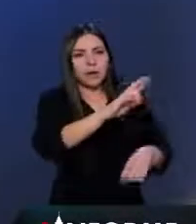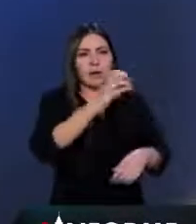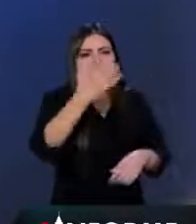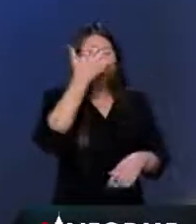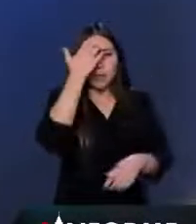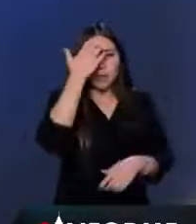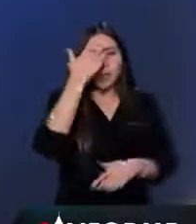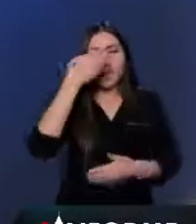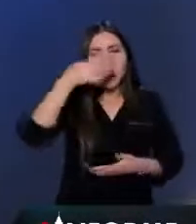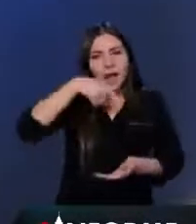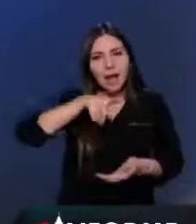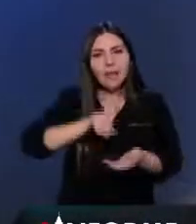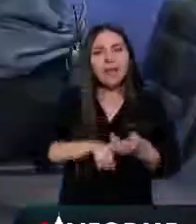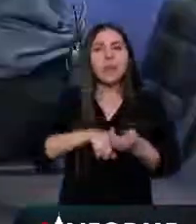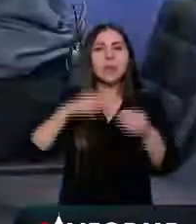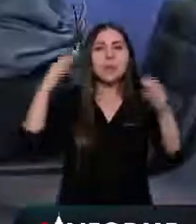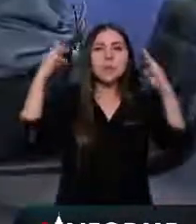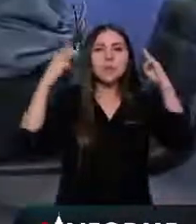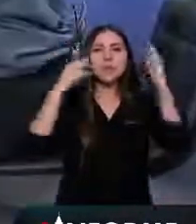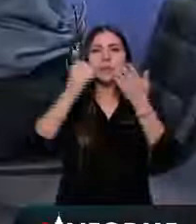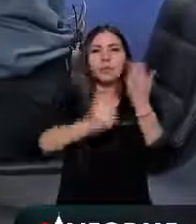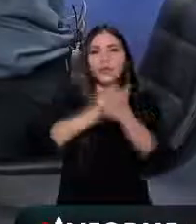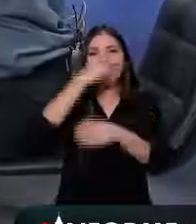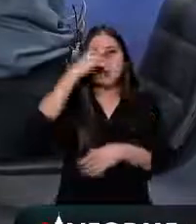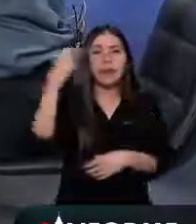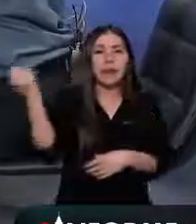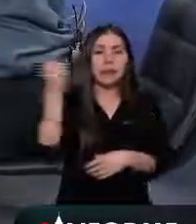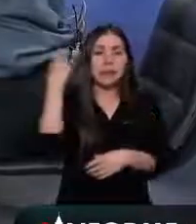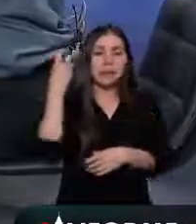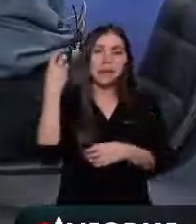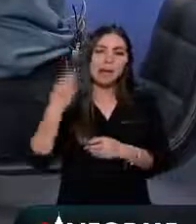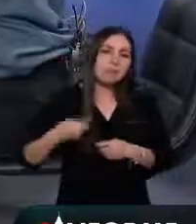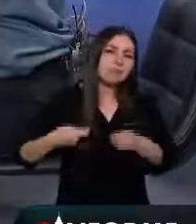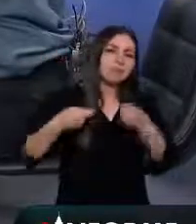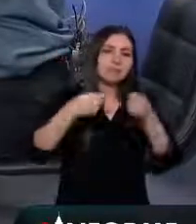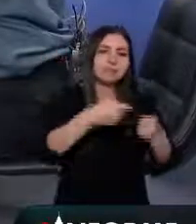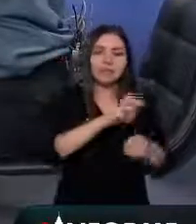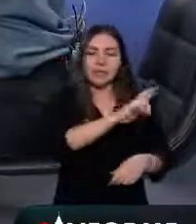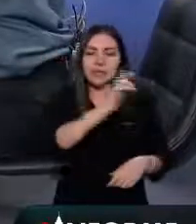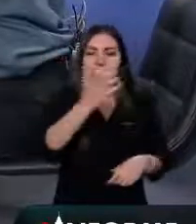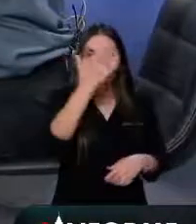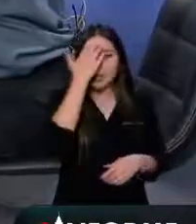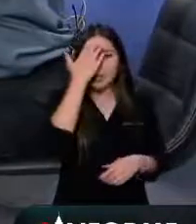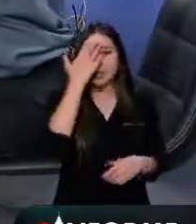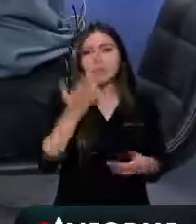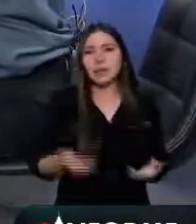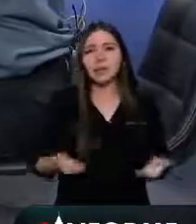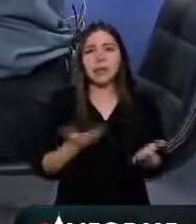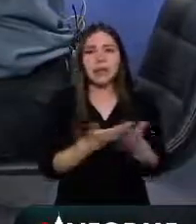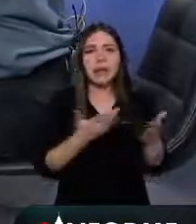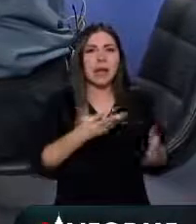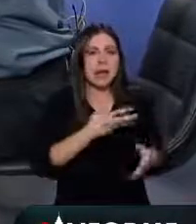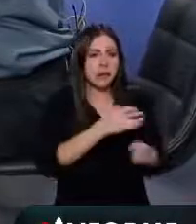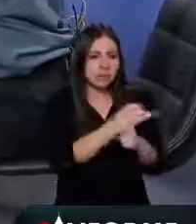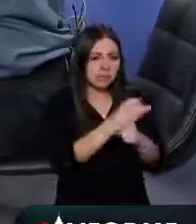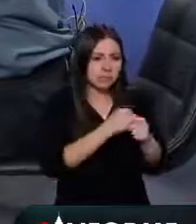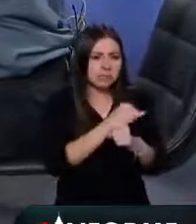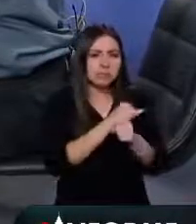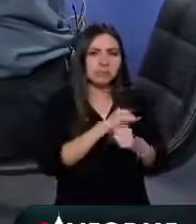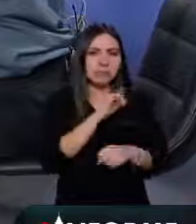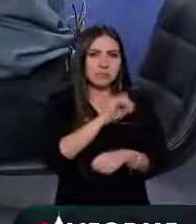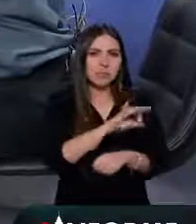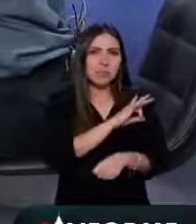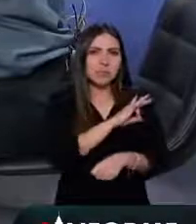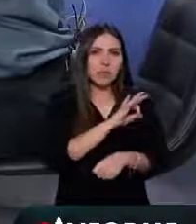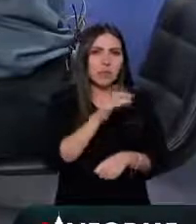hay una importante presencia de la policía de investigación, capacidades de investigación que están asociadas con la interacción